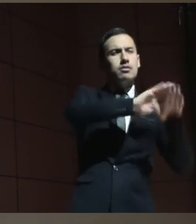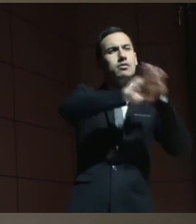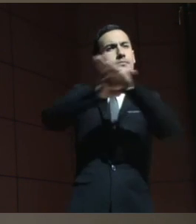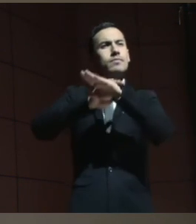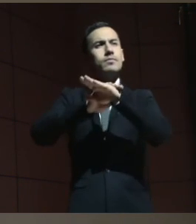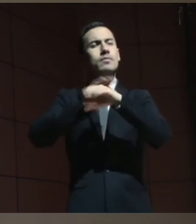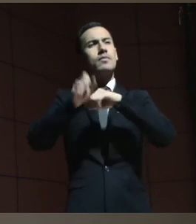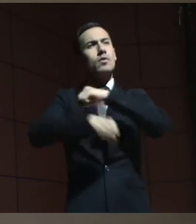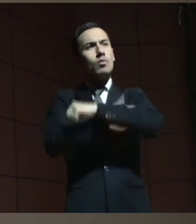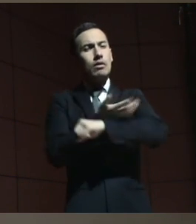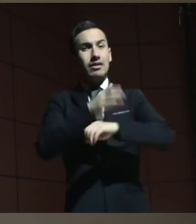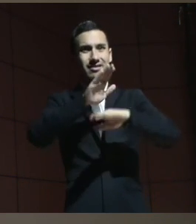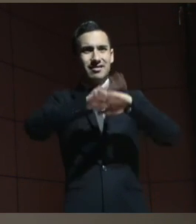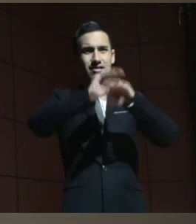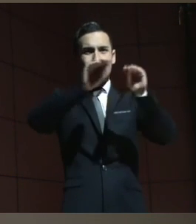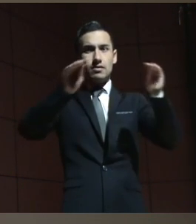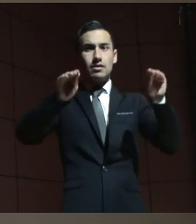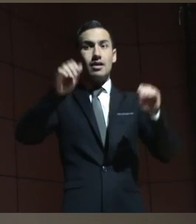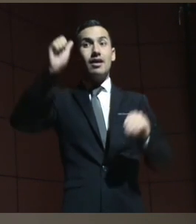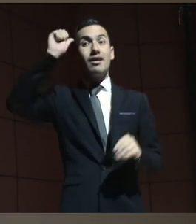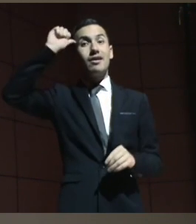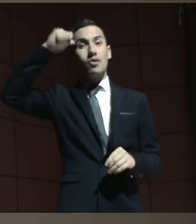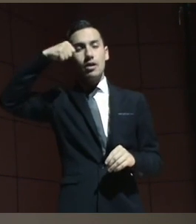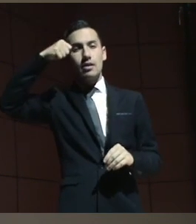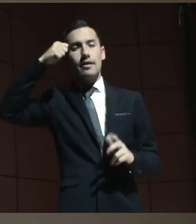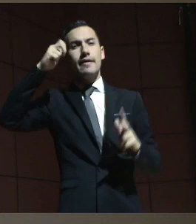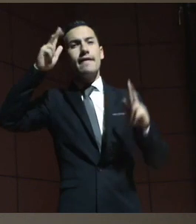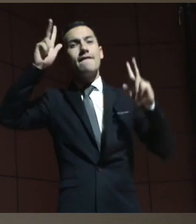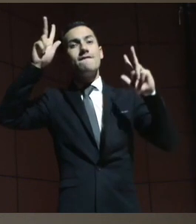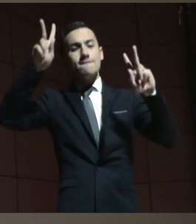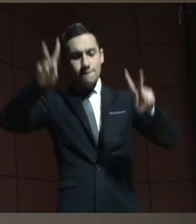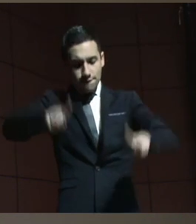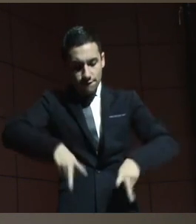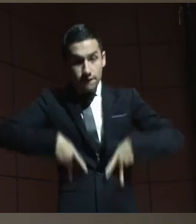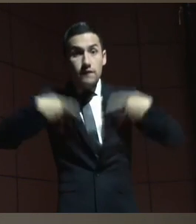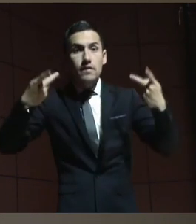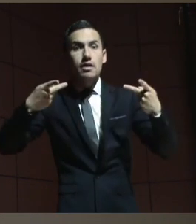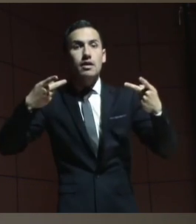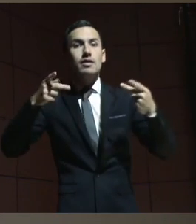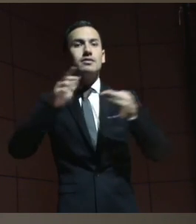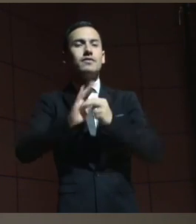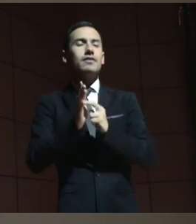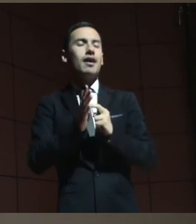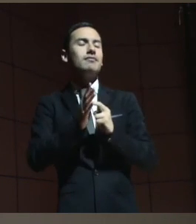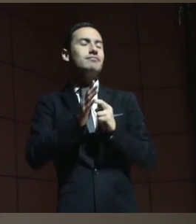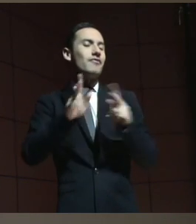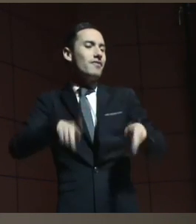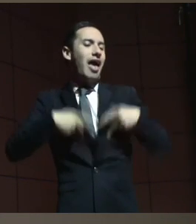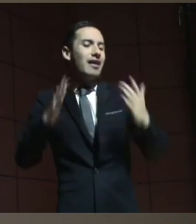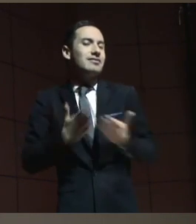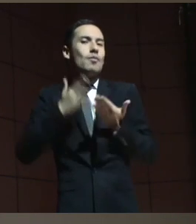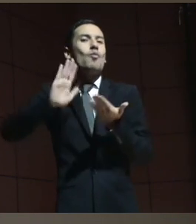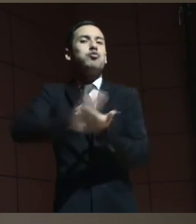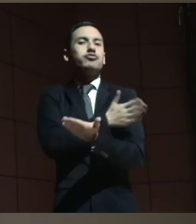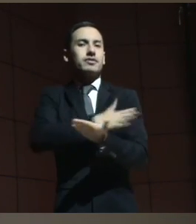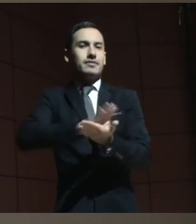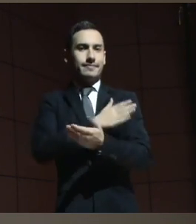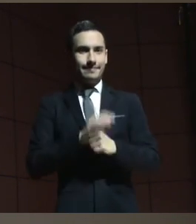que la vida es esencialmente musical muchas gracias